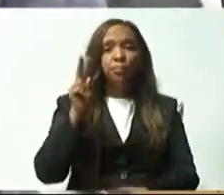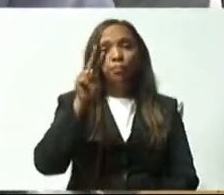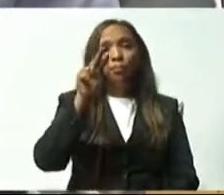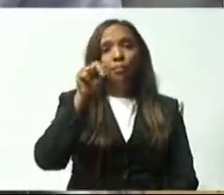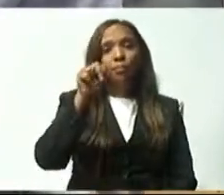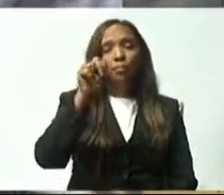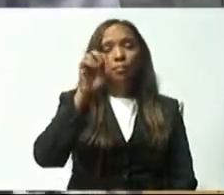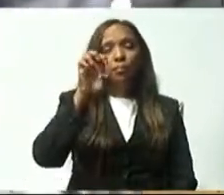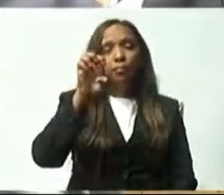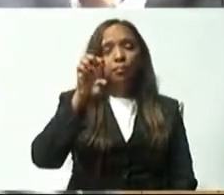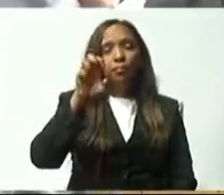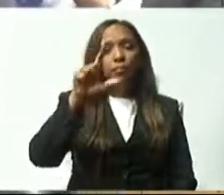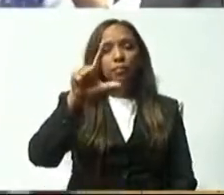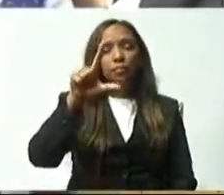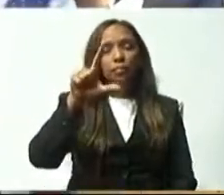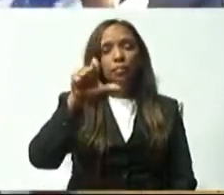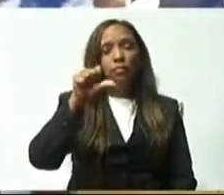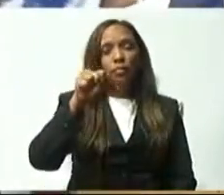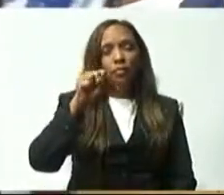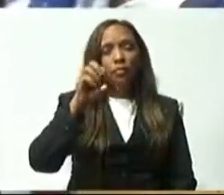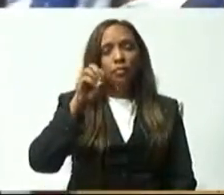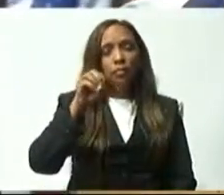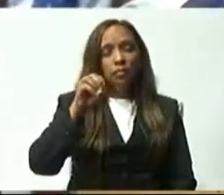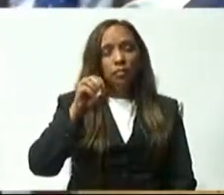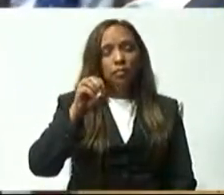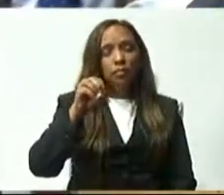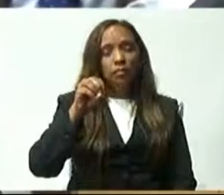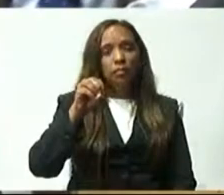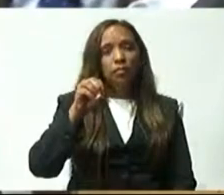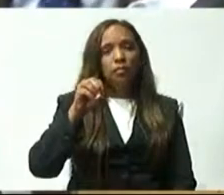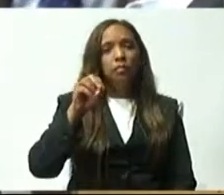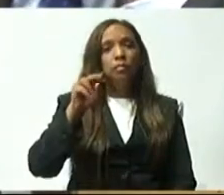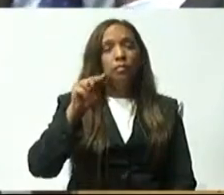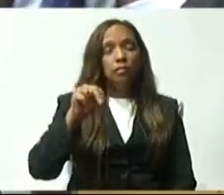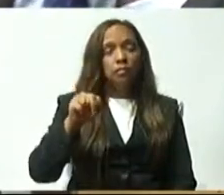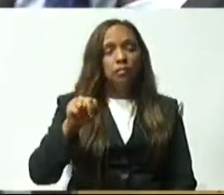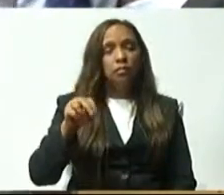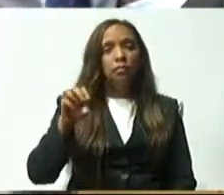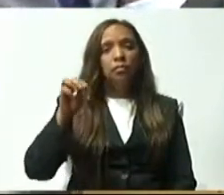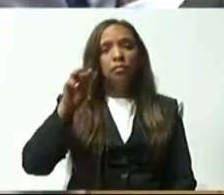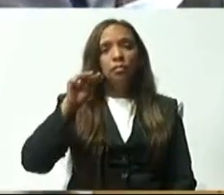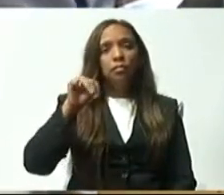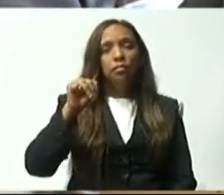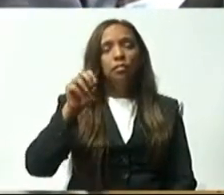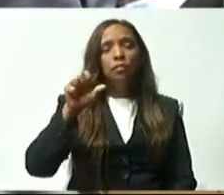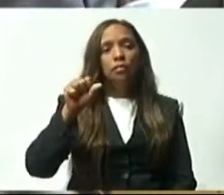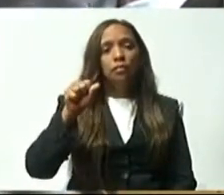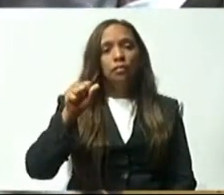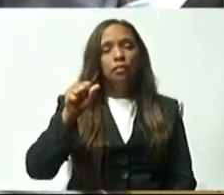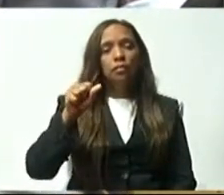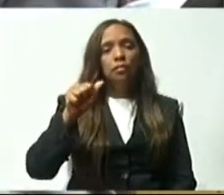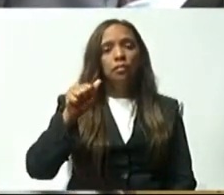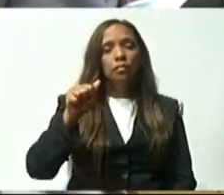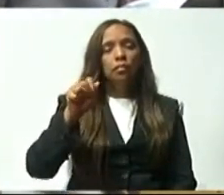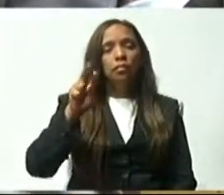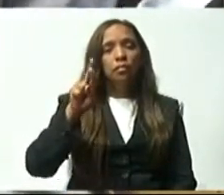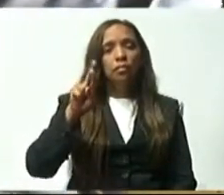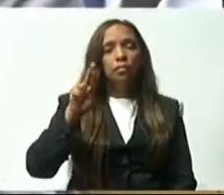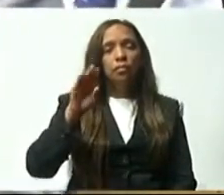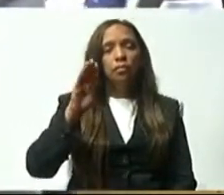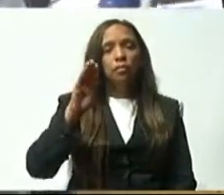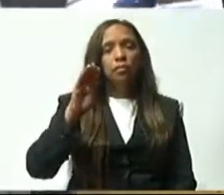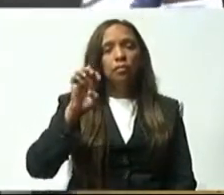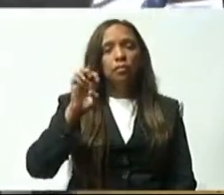por la solidez, por sus argumentos y por su